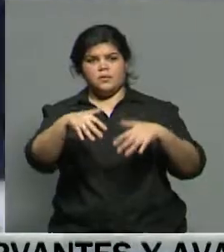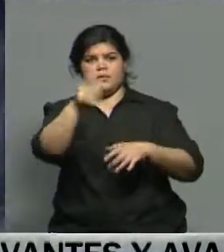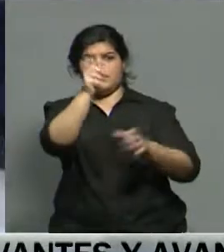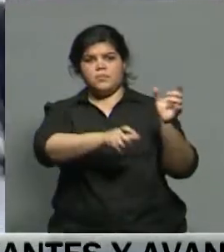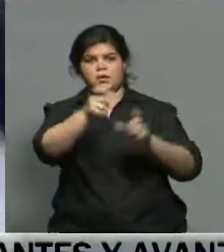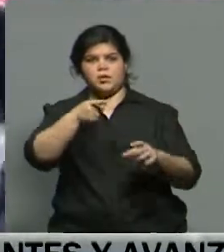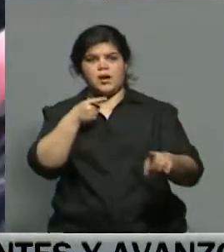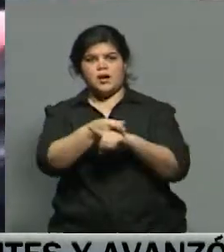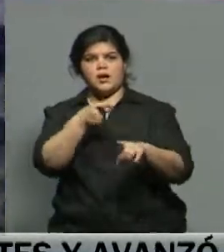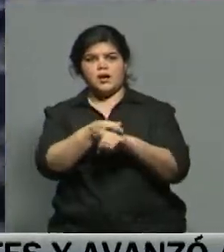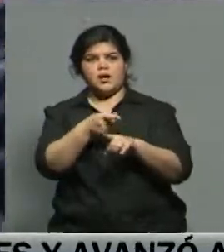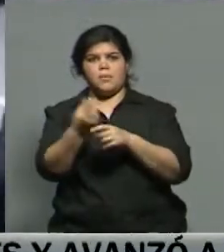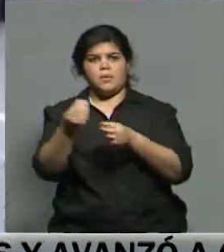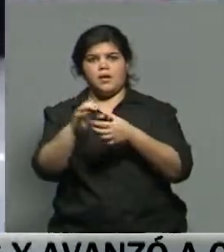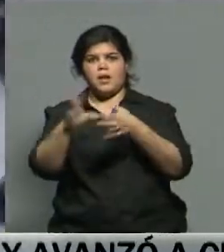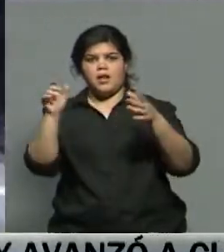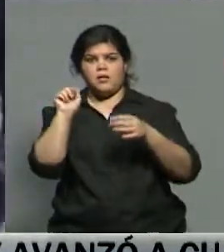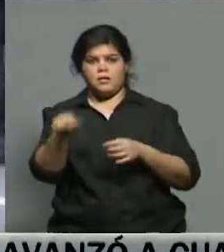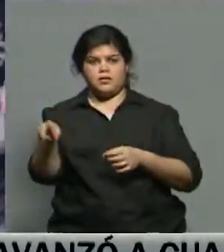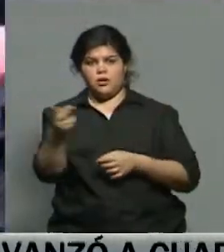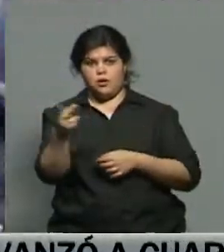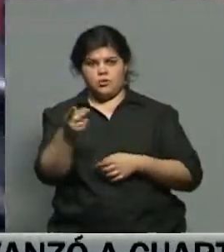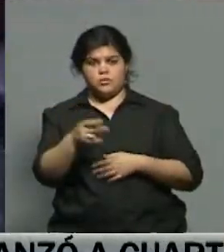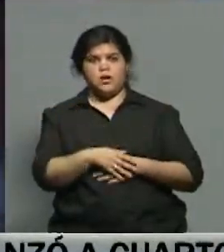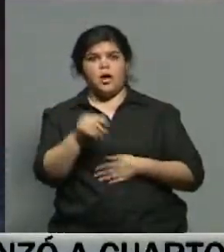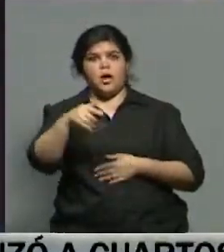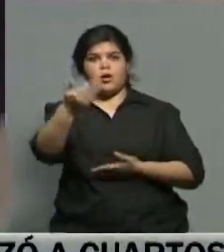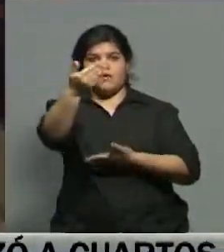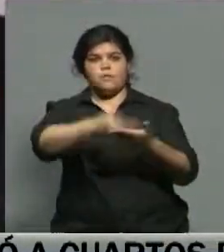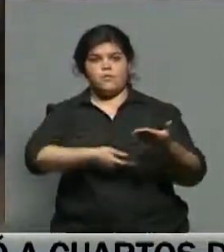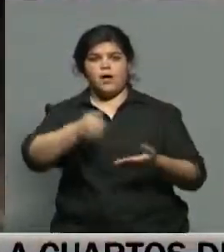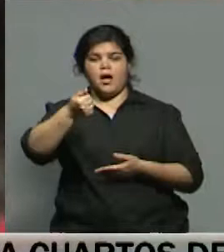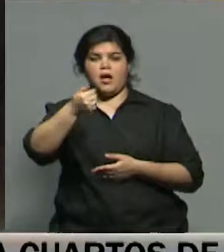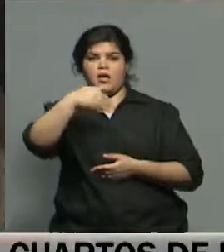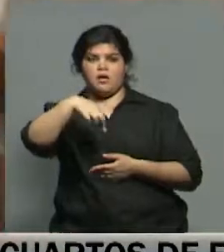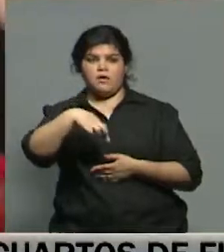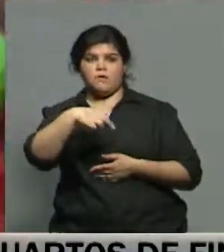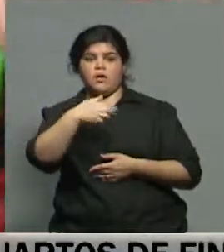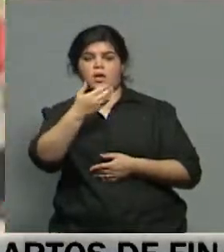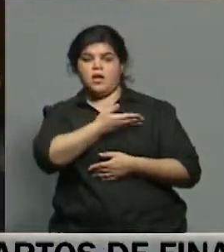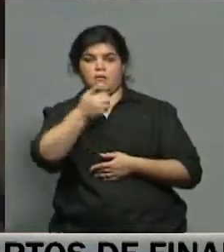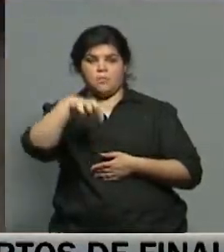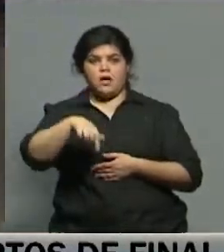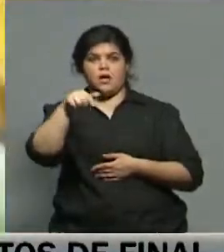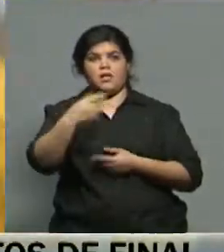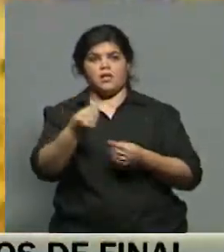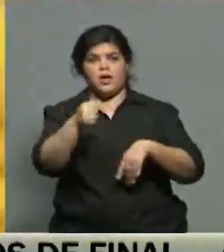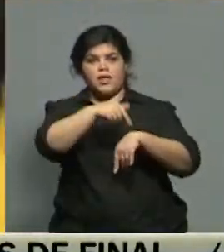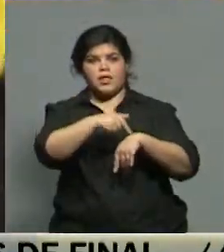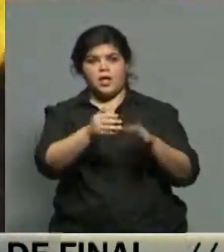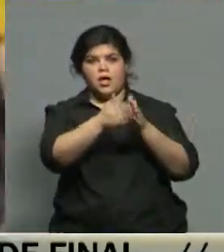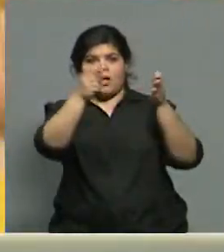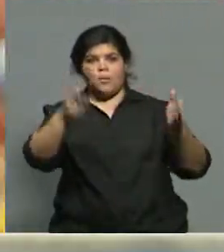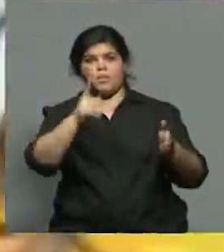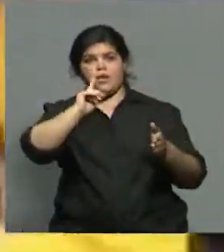reclamando por su liberación. Compartimos a continuación un informe de la agencia AFP aclarando un poco esta situación de este plazo que se vence